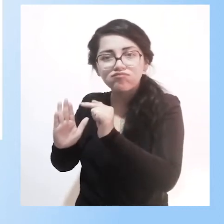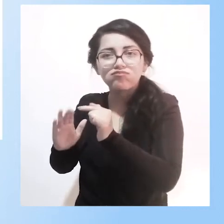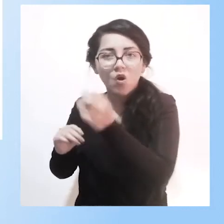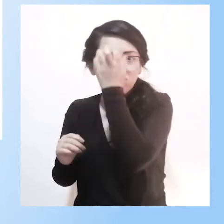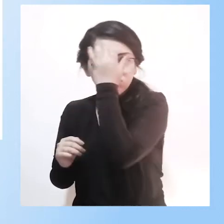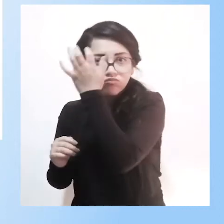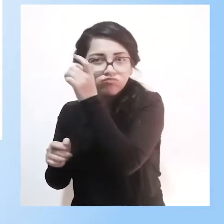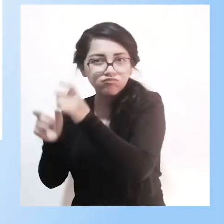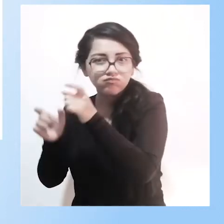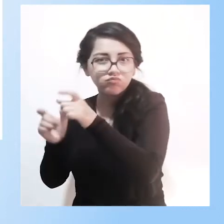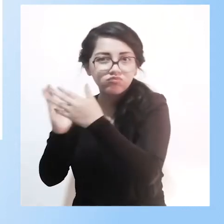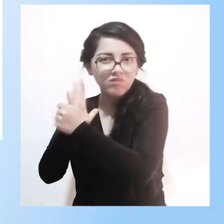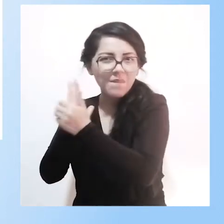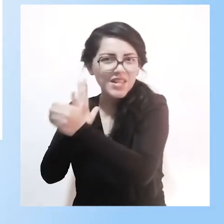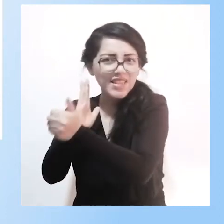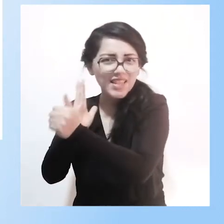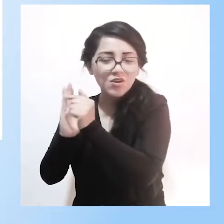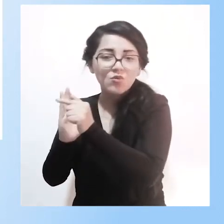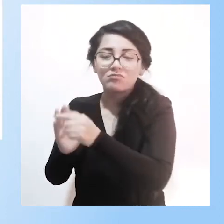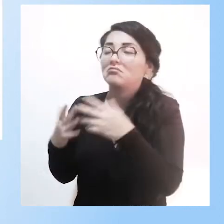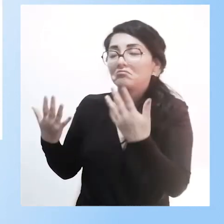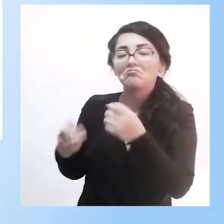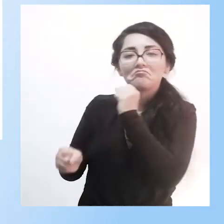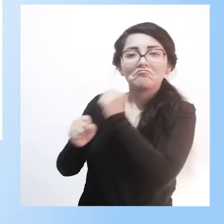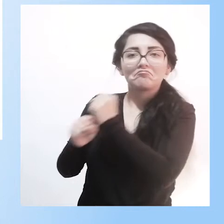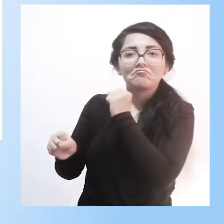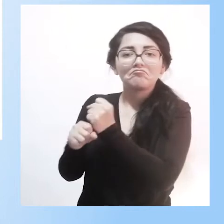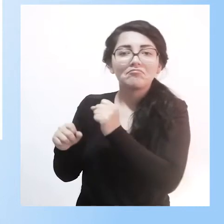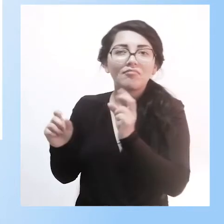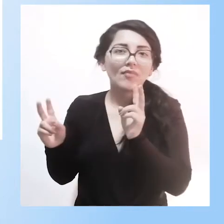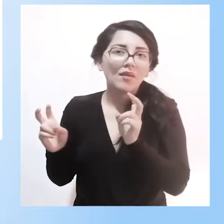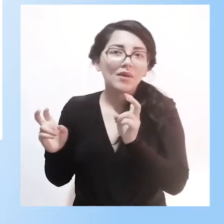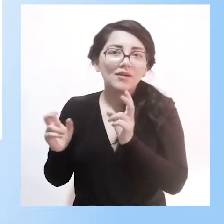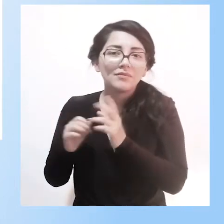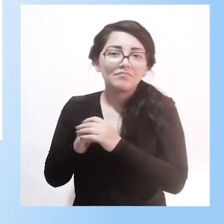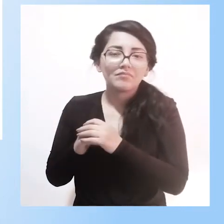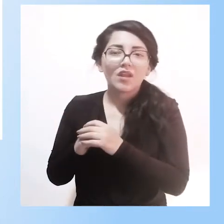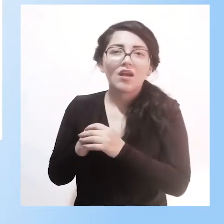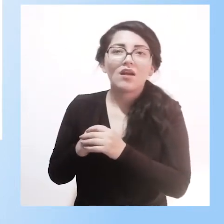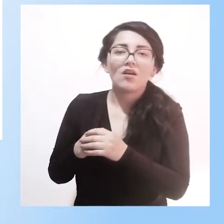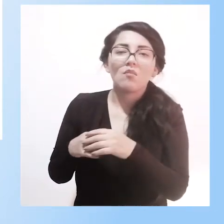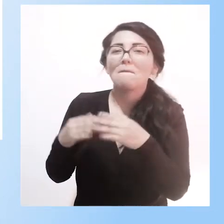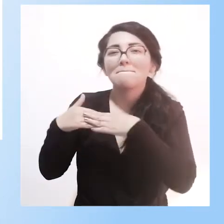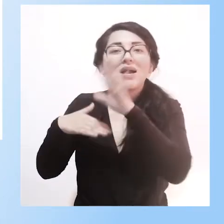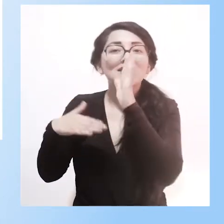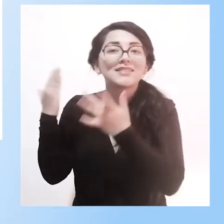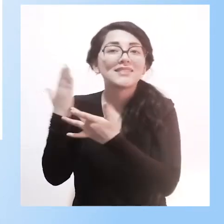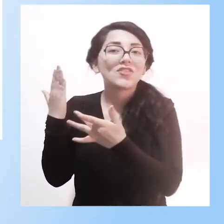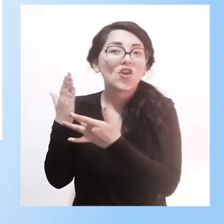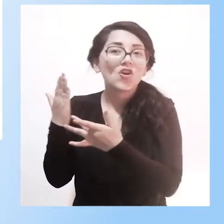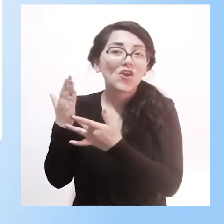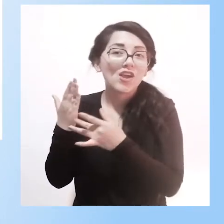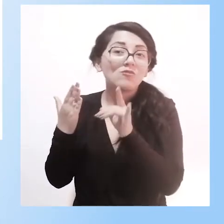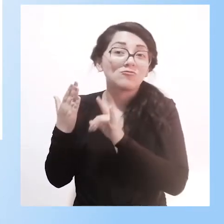capacidades, sobre todo trabajando mucho con programas informáticos que